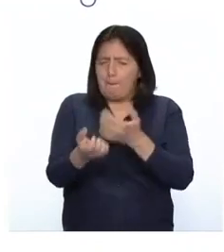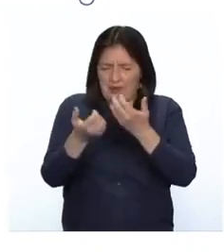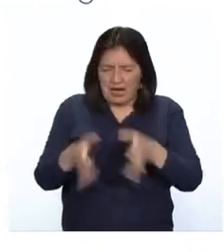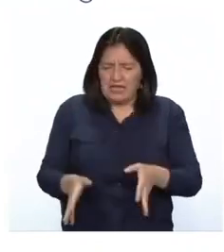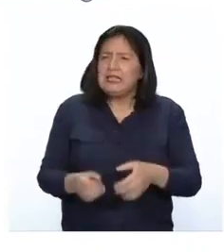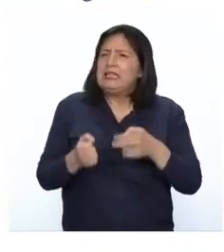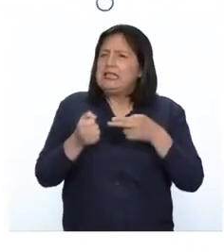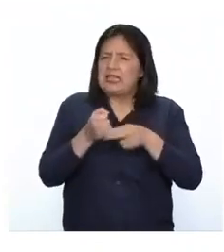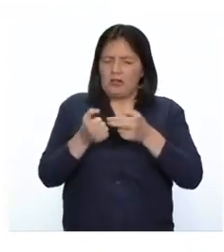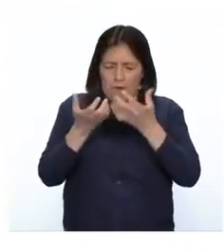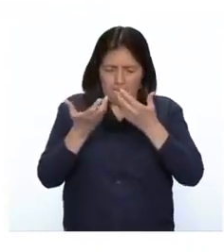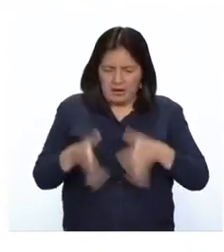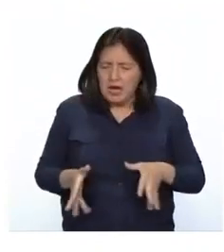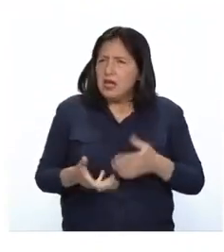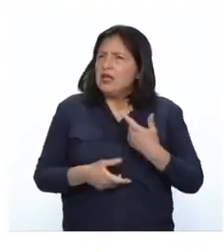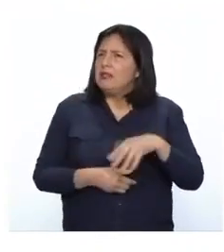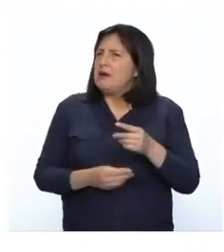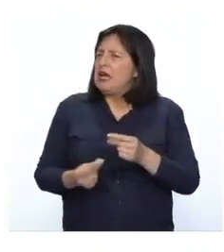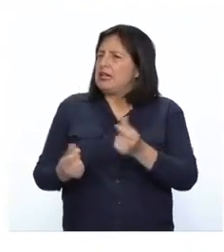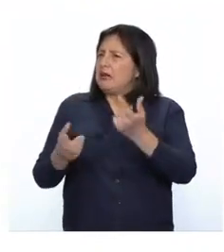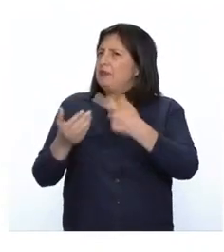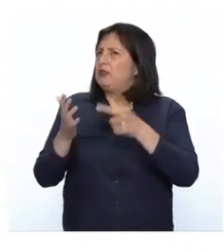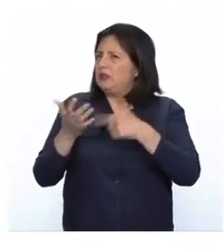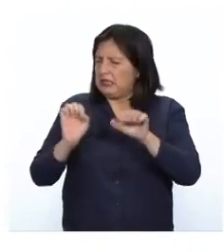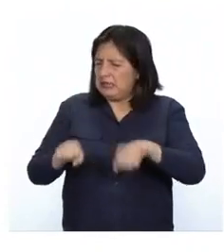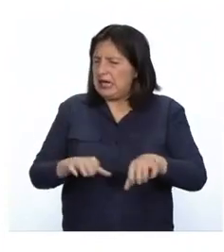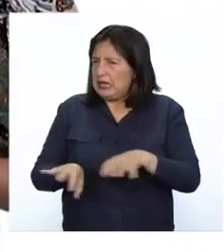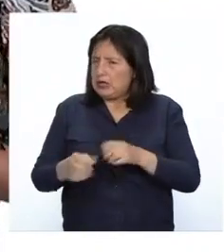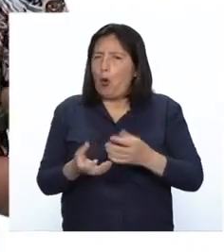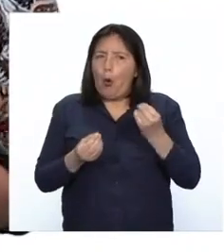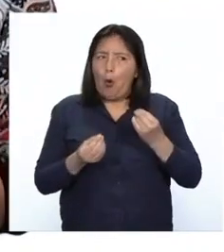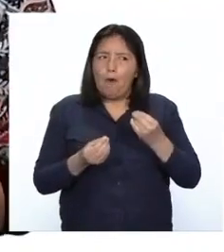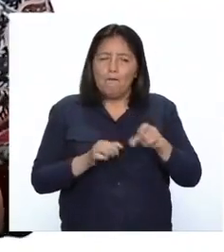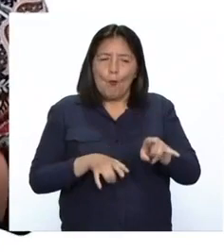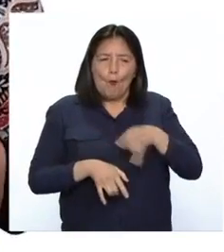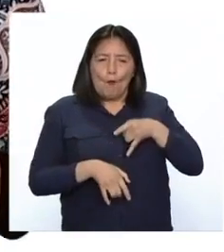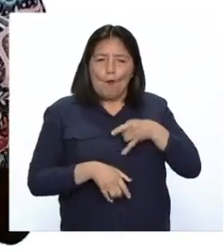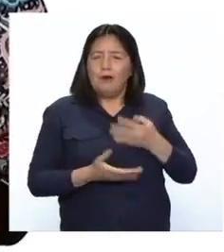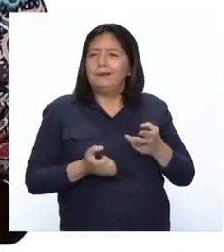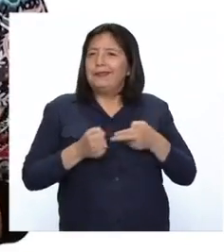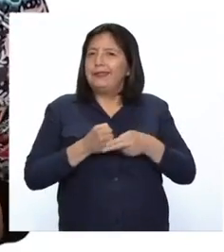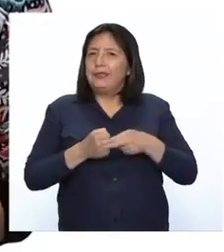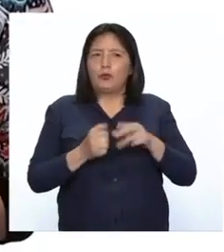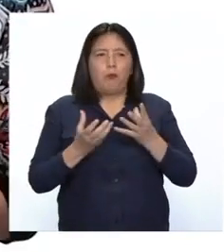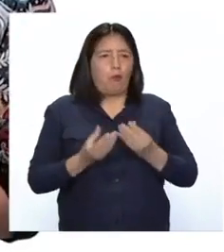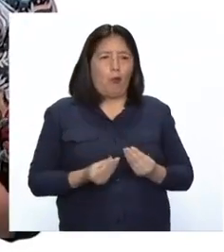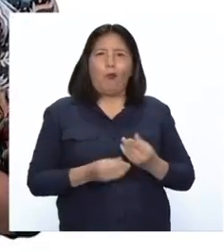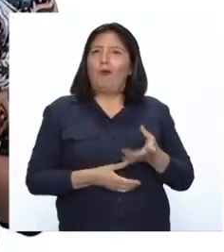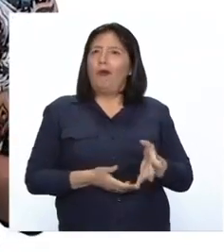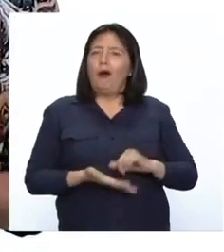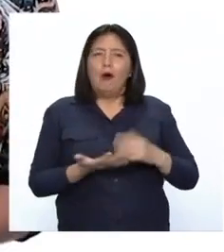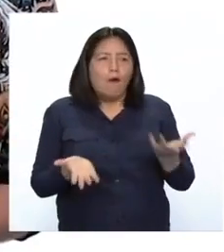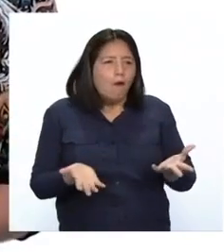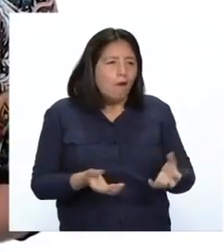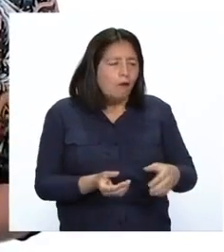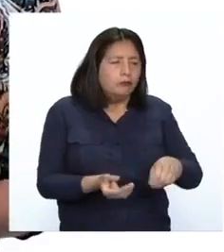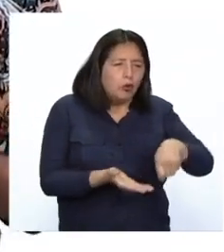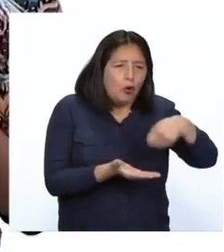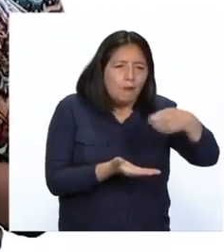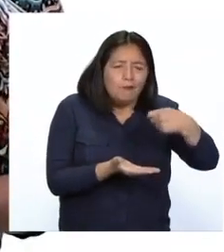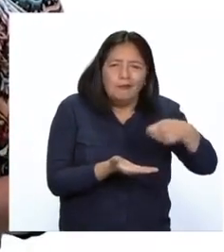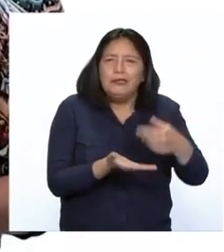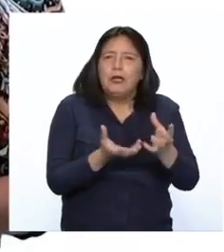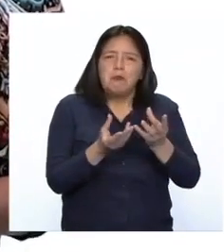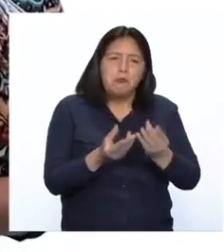rápido de lo que repone, además de una mala absorción de hierro. Por otro lado, el bajo consumo de alimentos ricos en